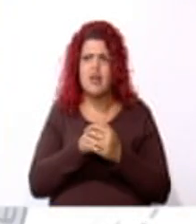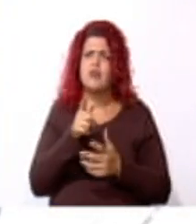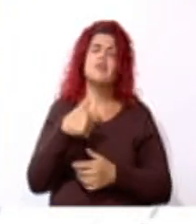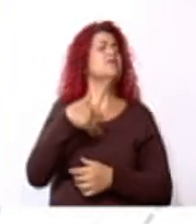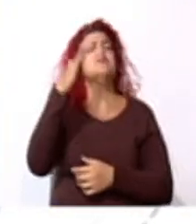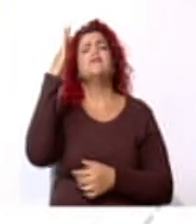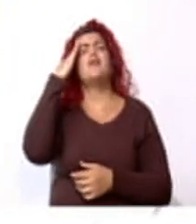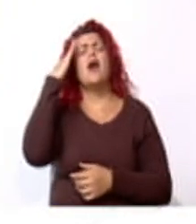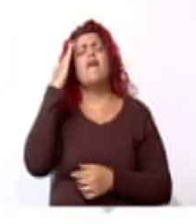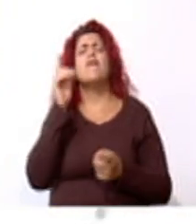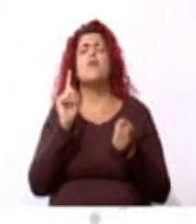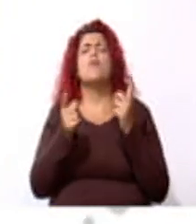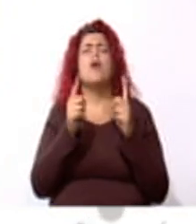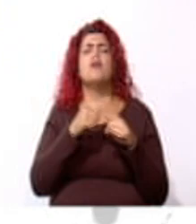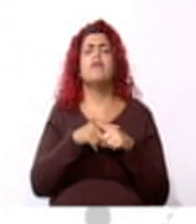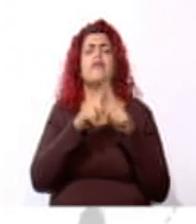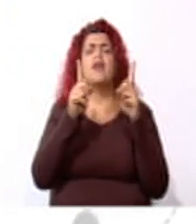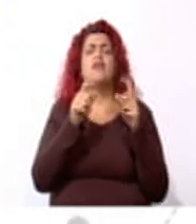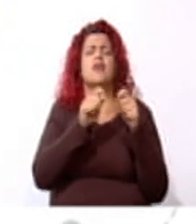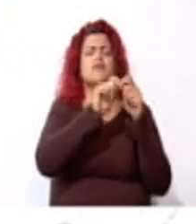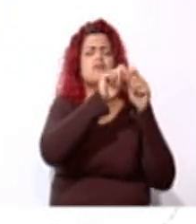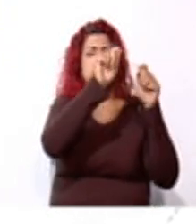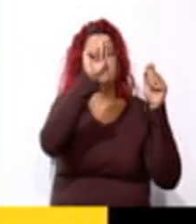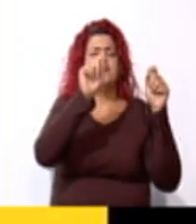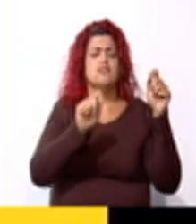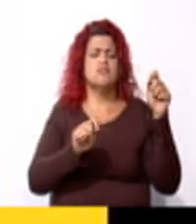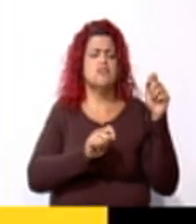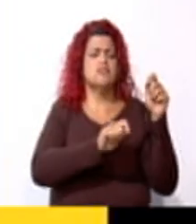diferencia entre perímetro y área? Veamos.